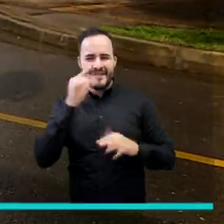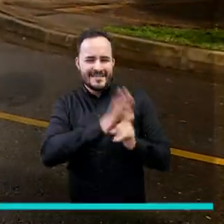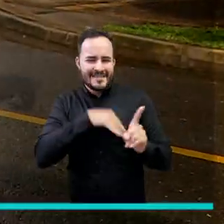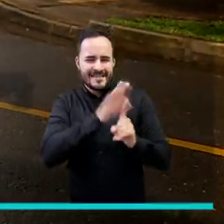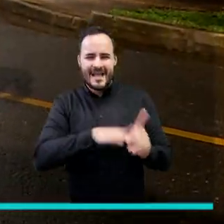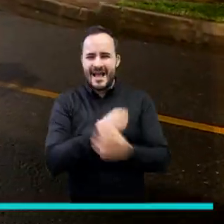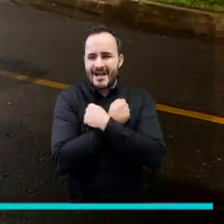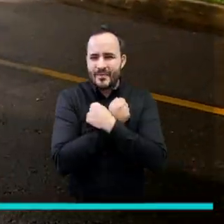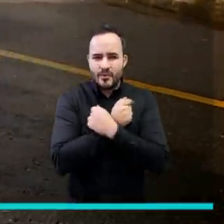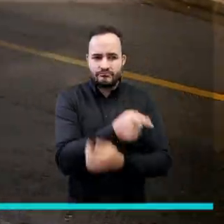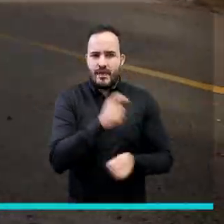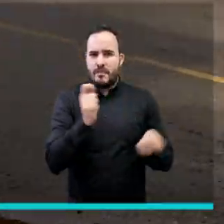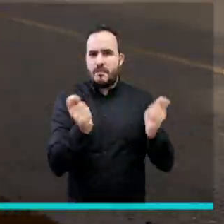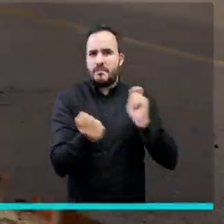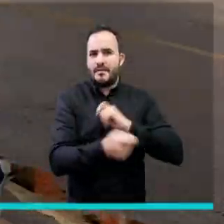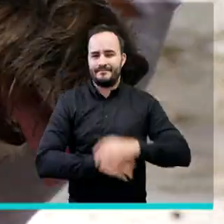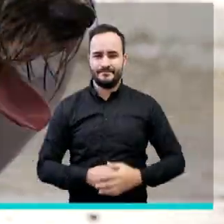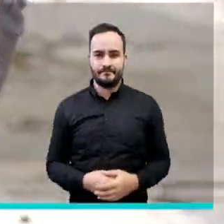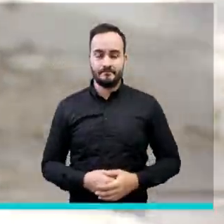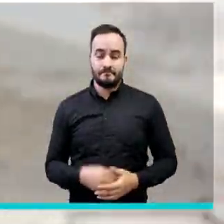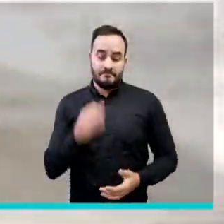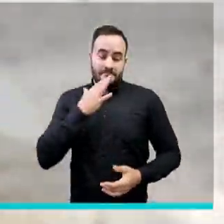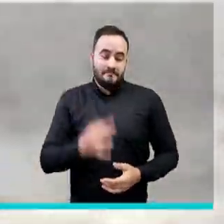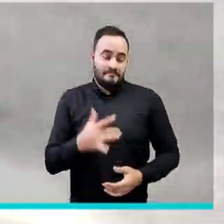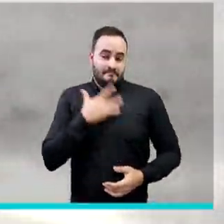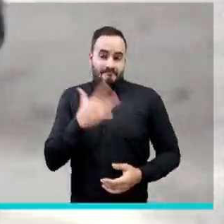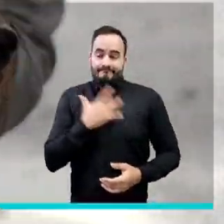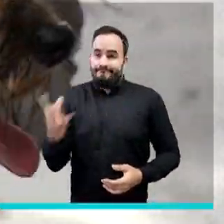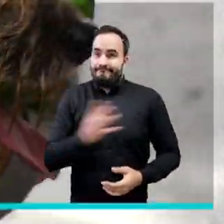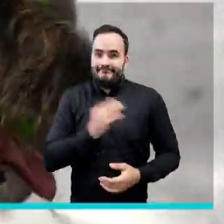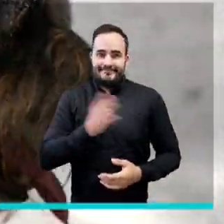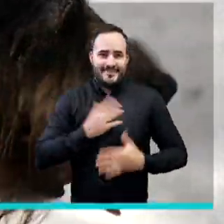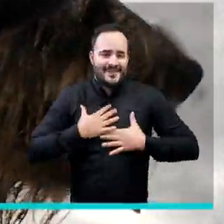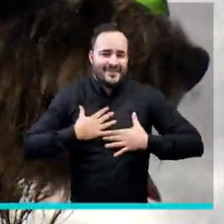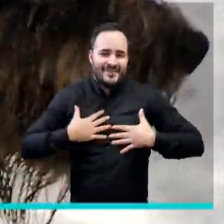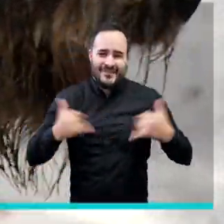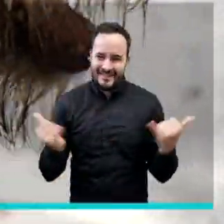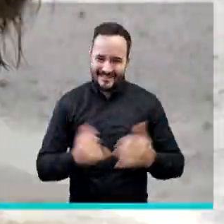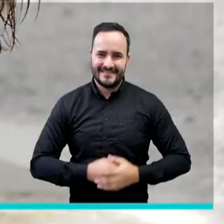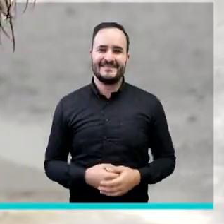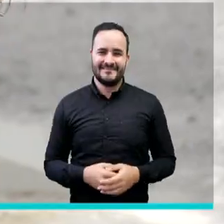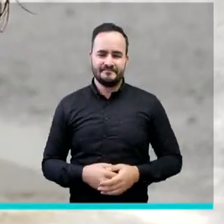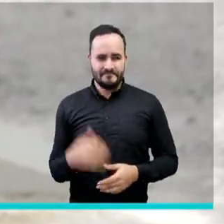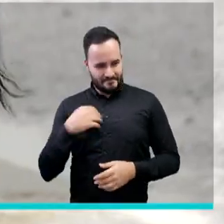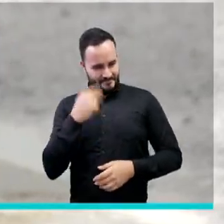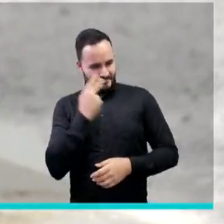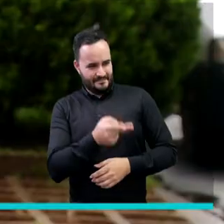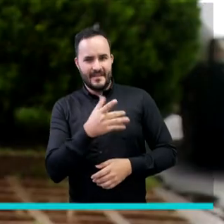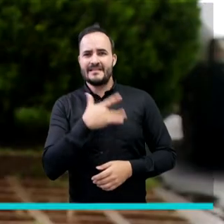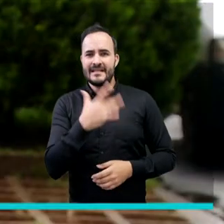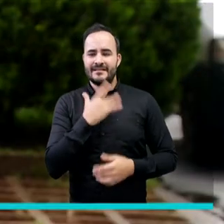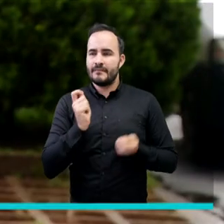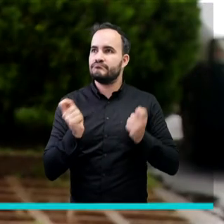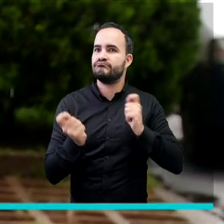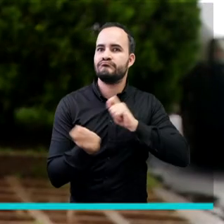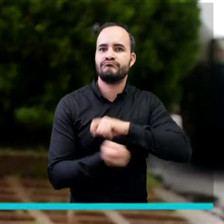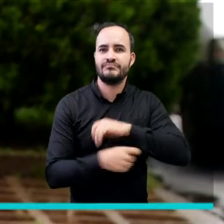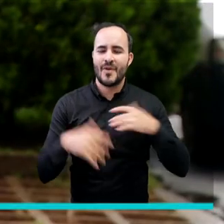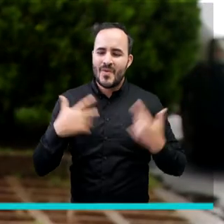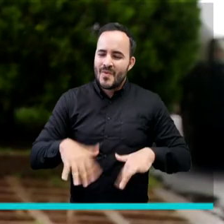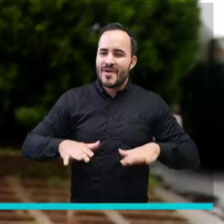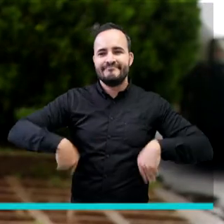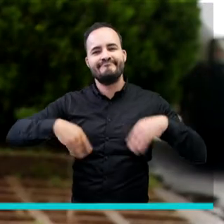tanto amor lo transformó. Pues realmente me trajo una alegría inmensa. Ver como ese